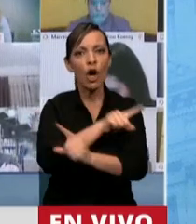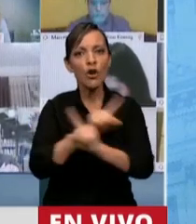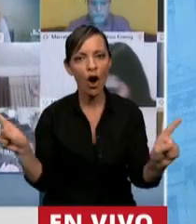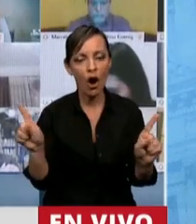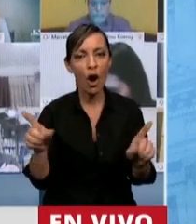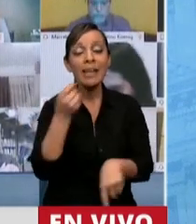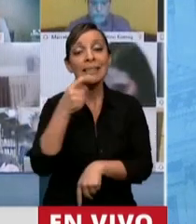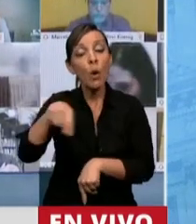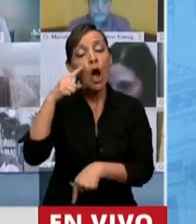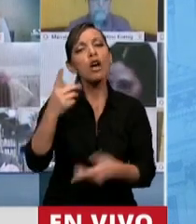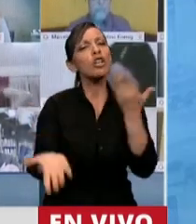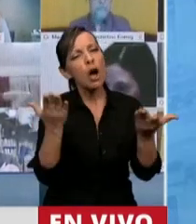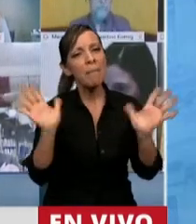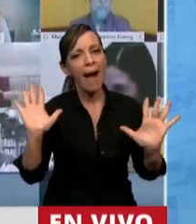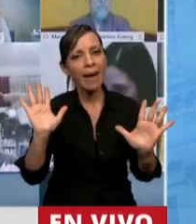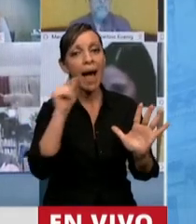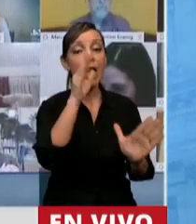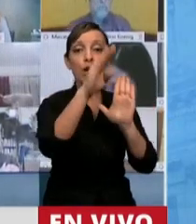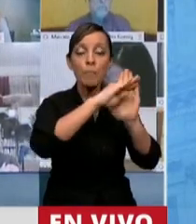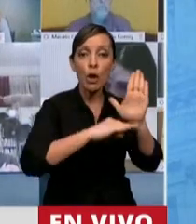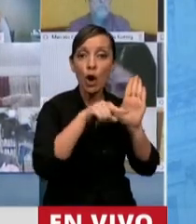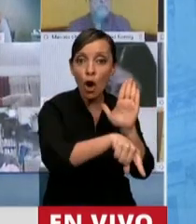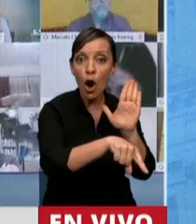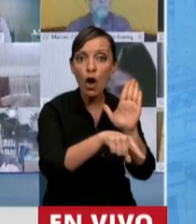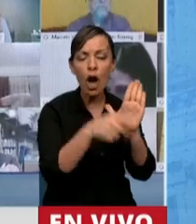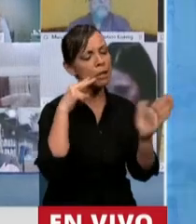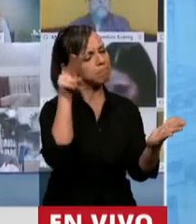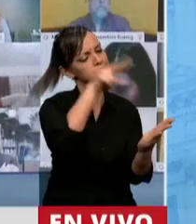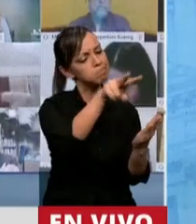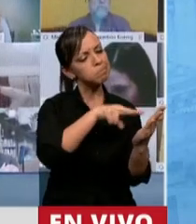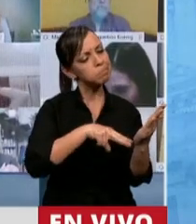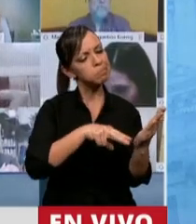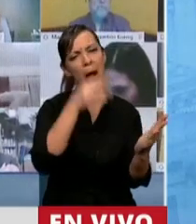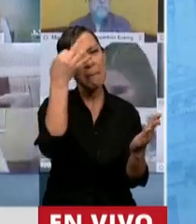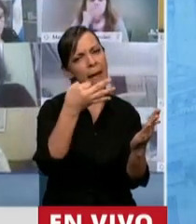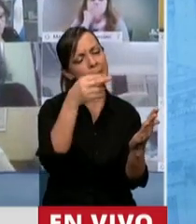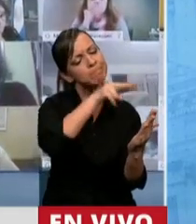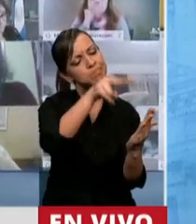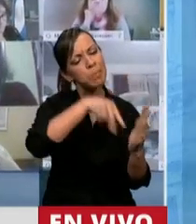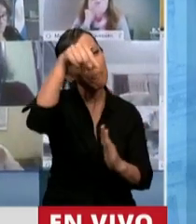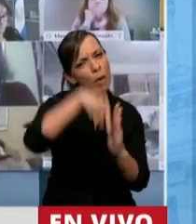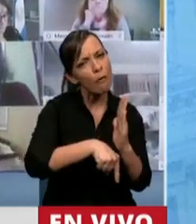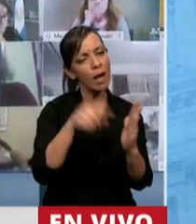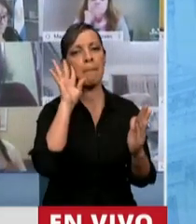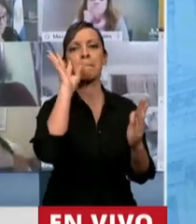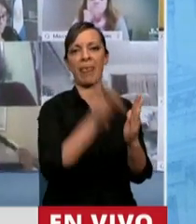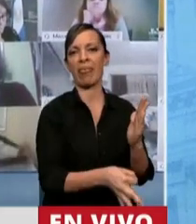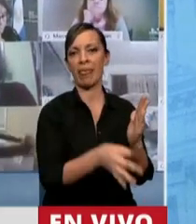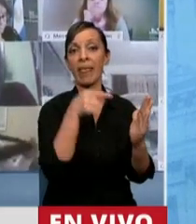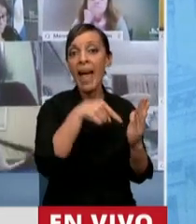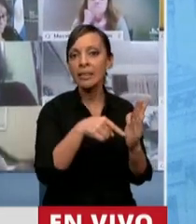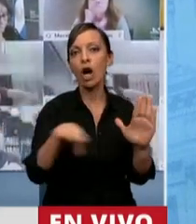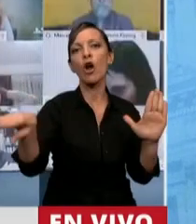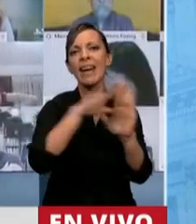mira, señor Presidente, ese protocolo y lo lee detenidamente, da cuenta, claro está, que era un